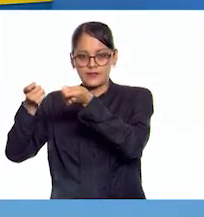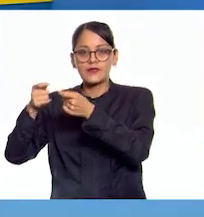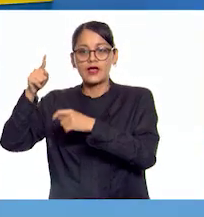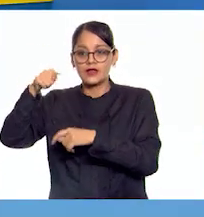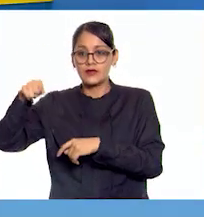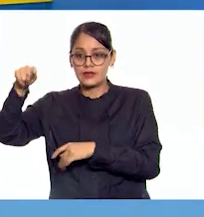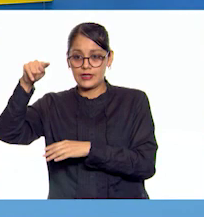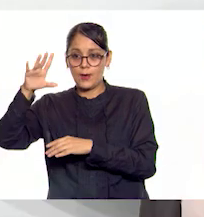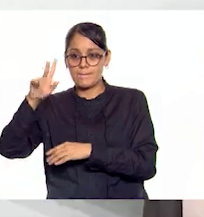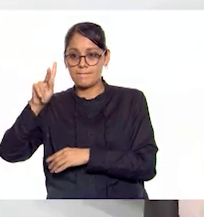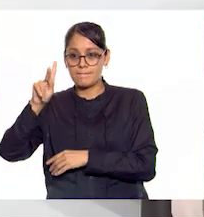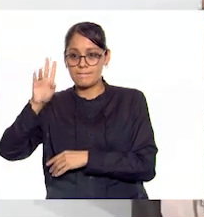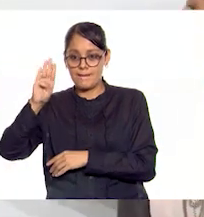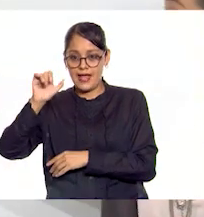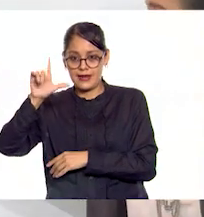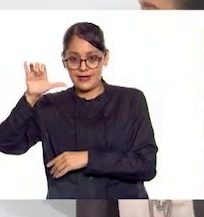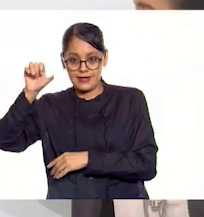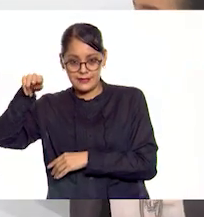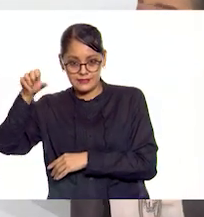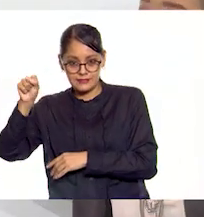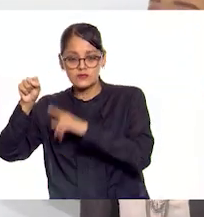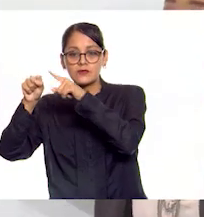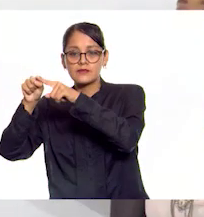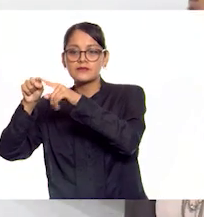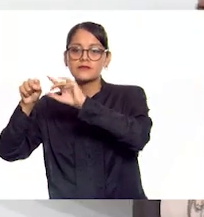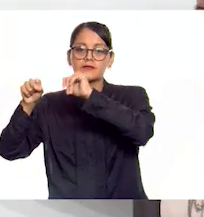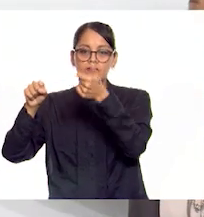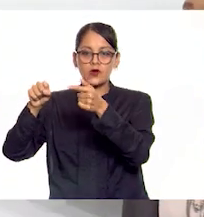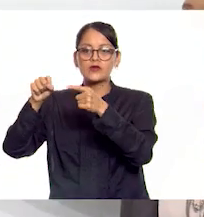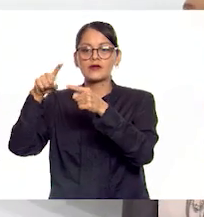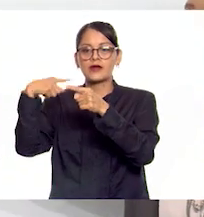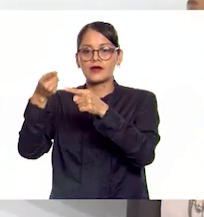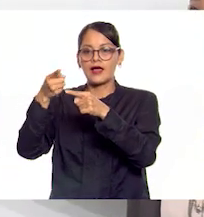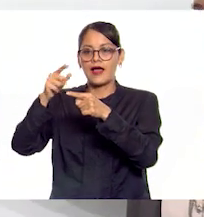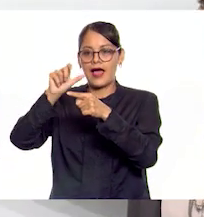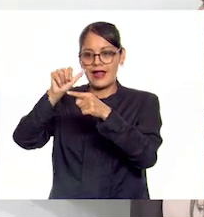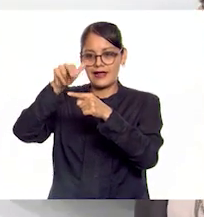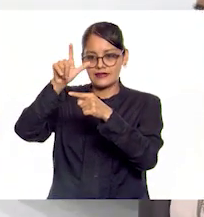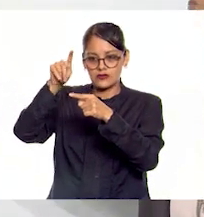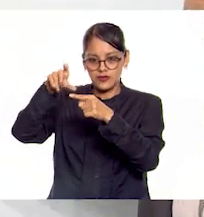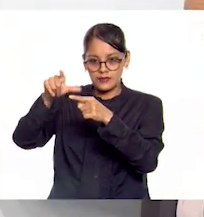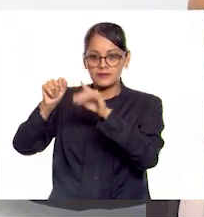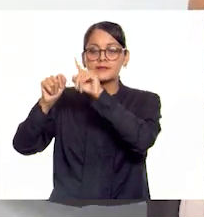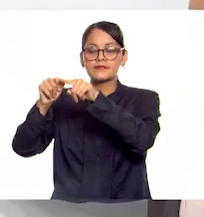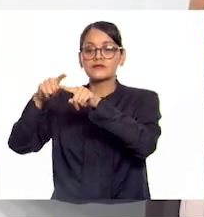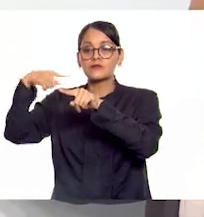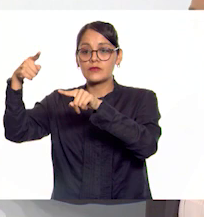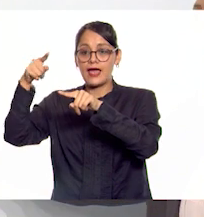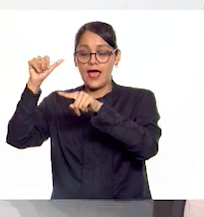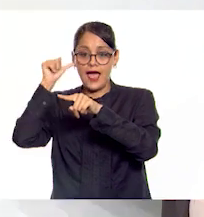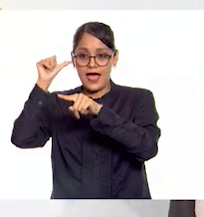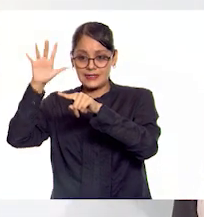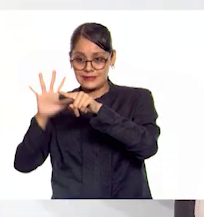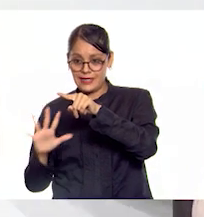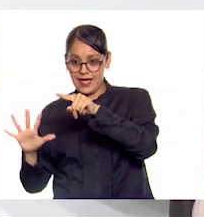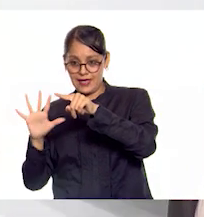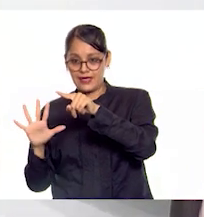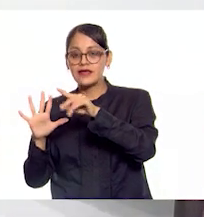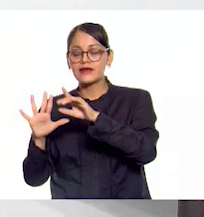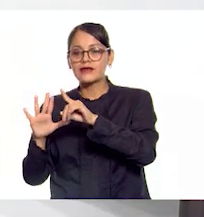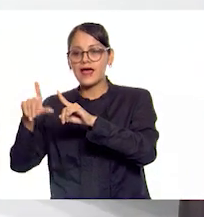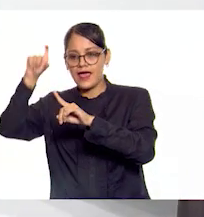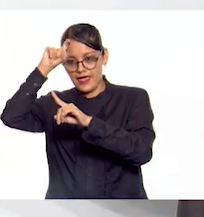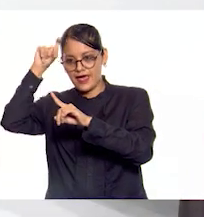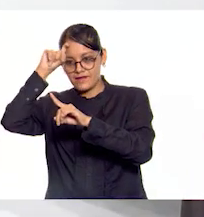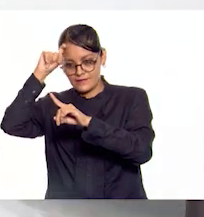península de los Balcanes, la península de los Balcanes, Anatolia, parte de Asia Menor, Egipto